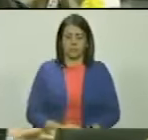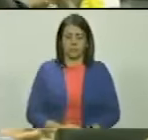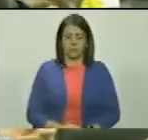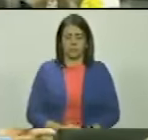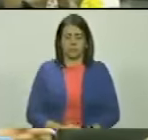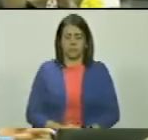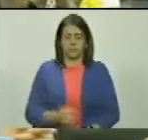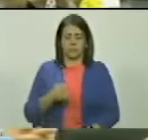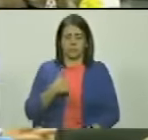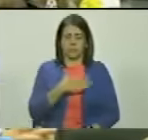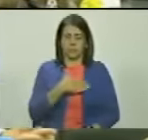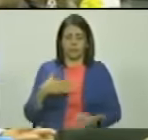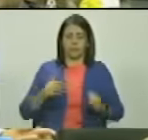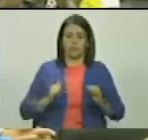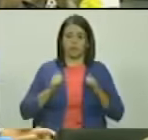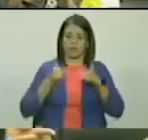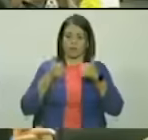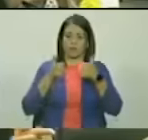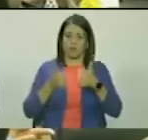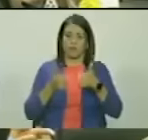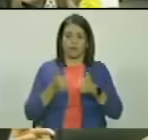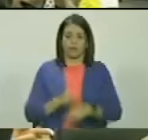Yo quiero comenzar